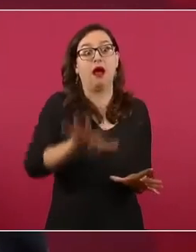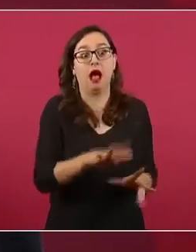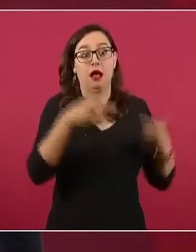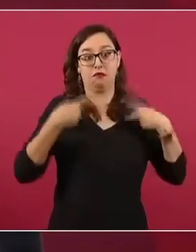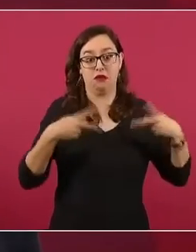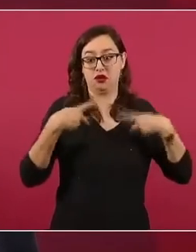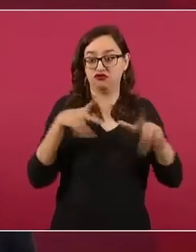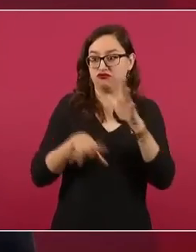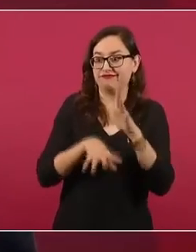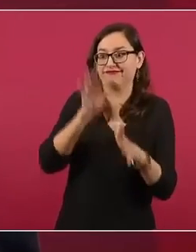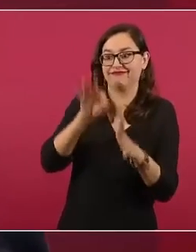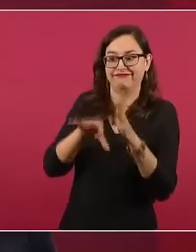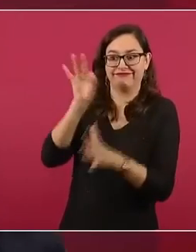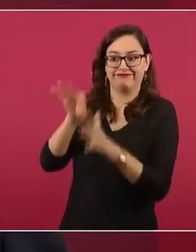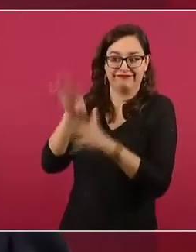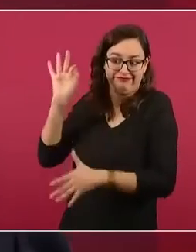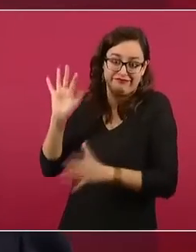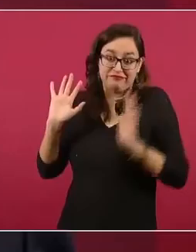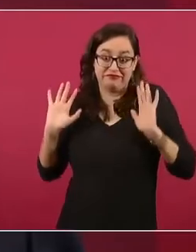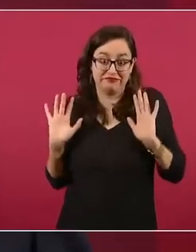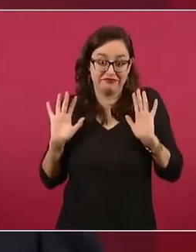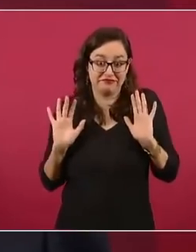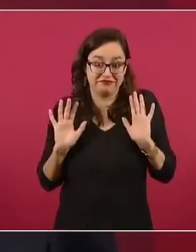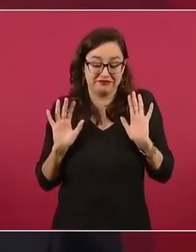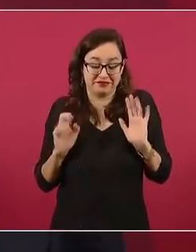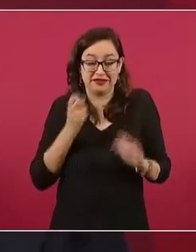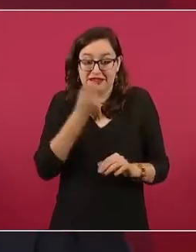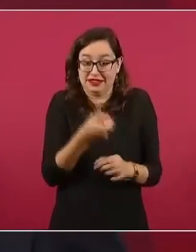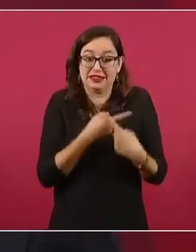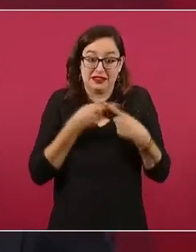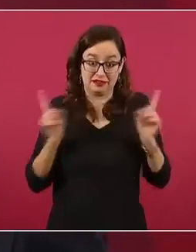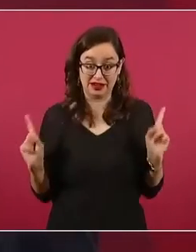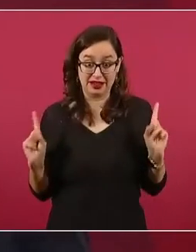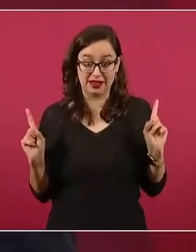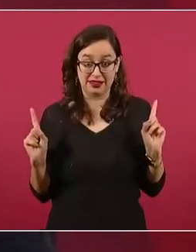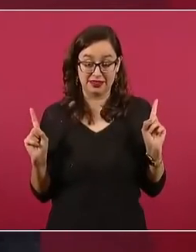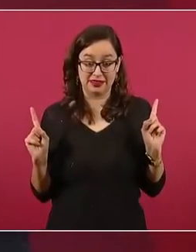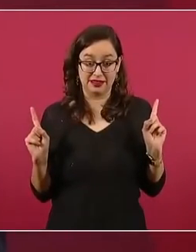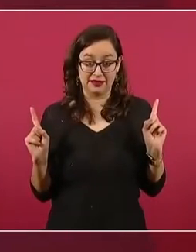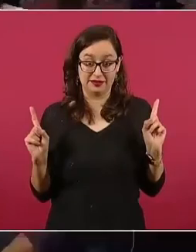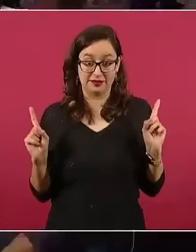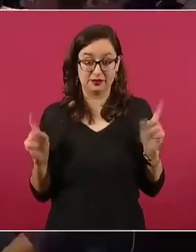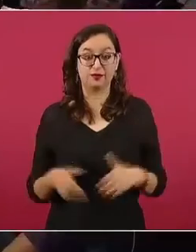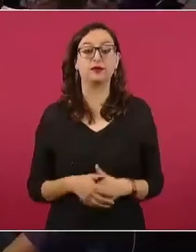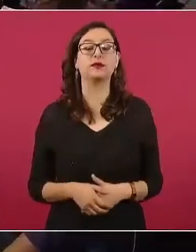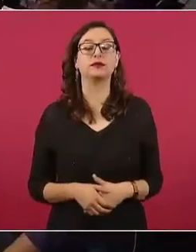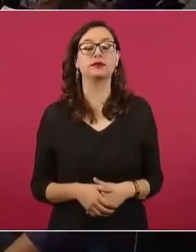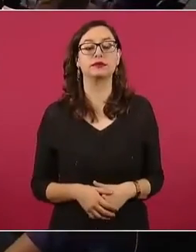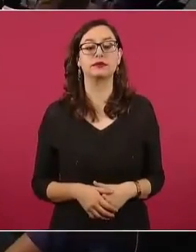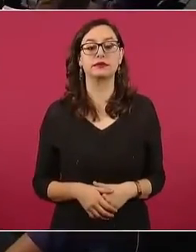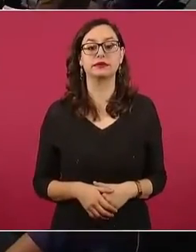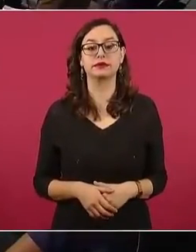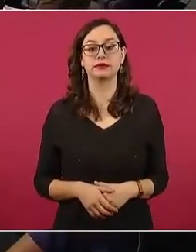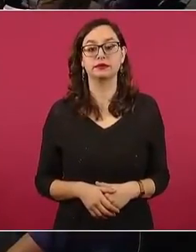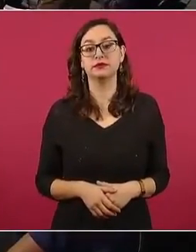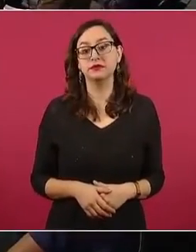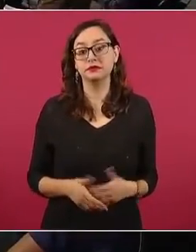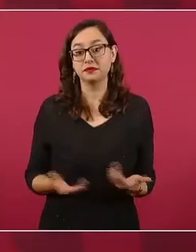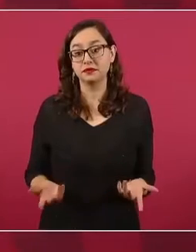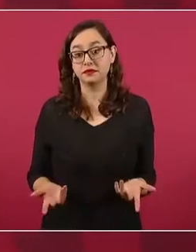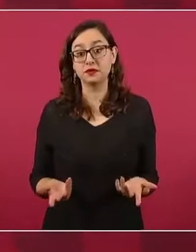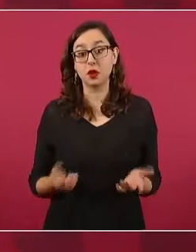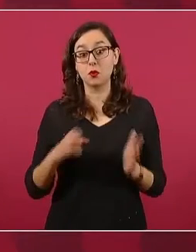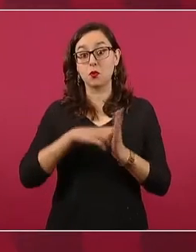Aquí es como la democracia tradicional de los pueblos de